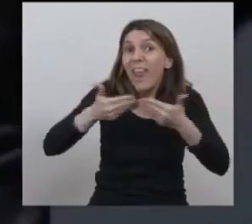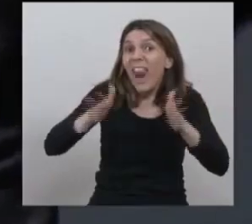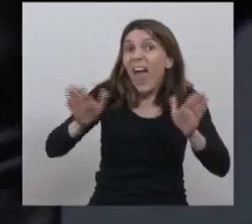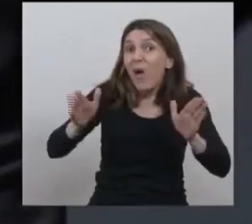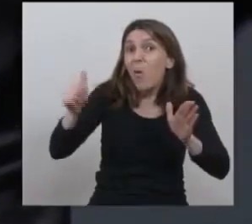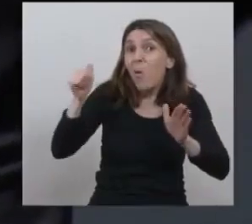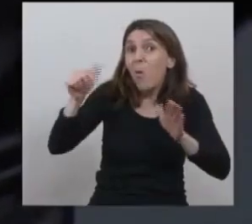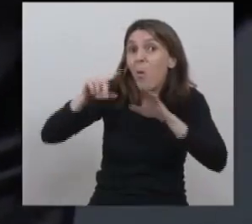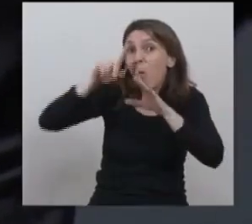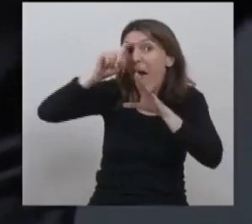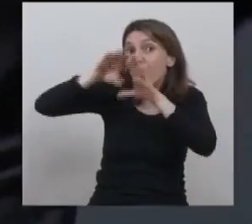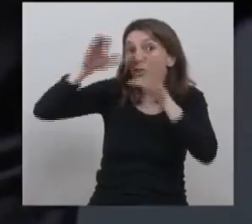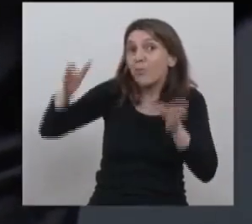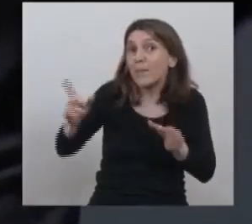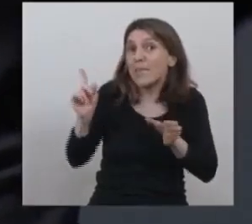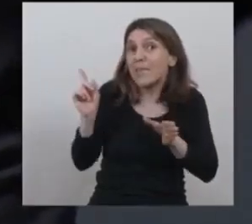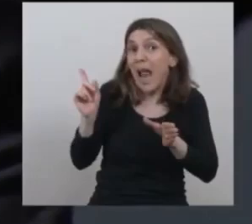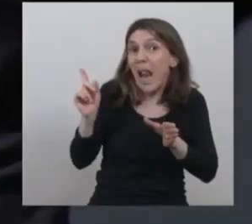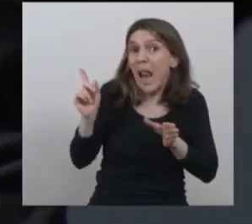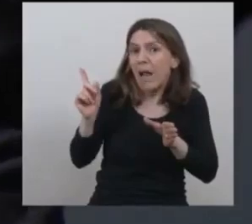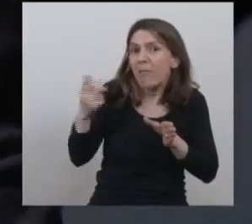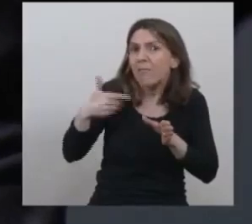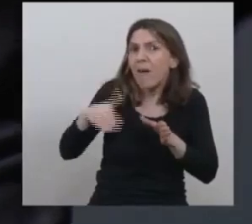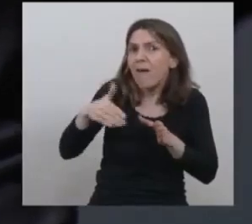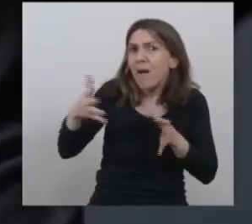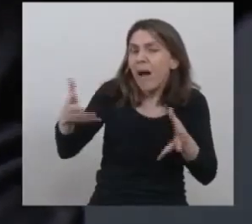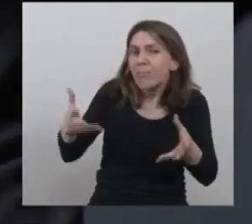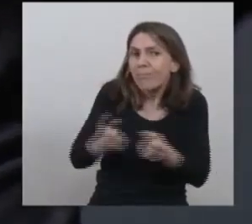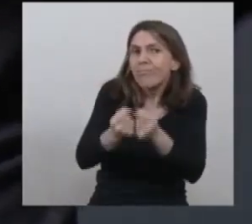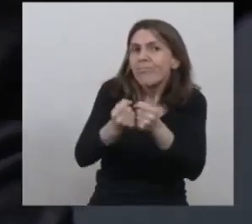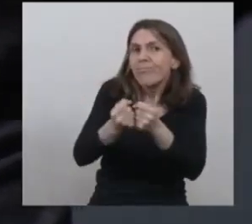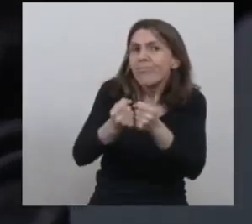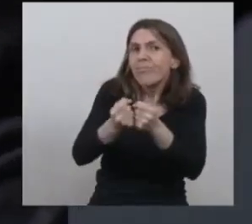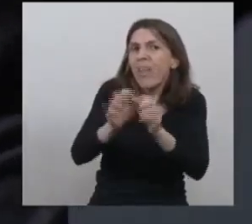a pocos días de que se cumplan 10 años de que Néstor nos dejó.